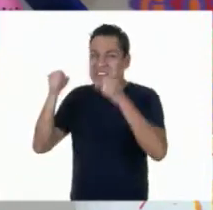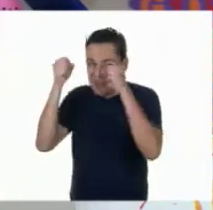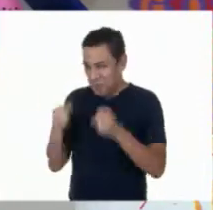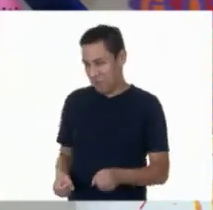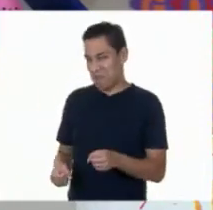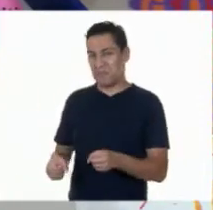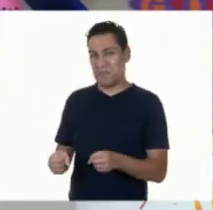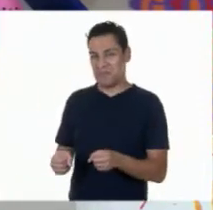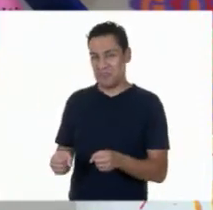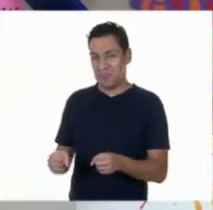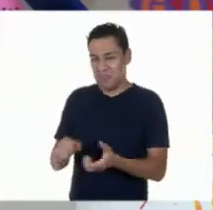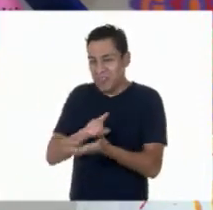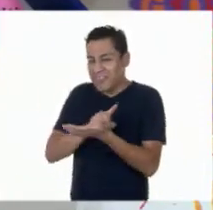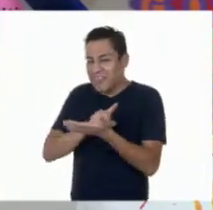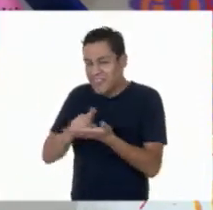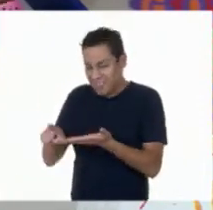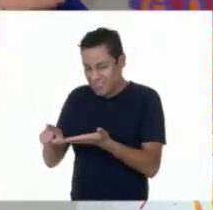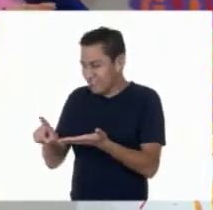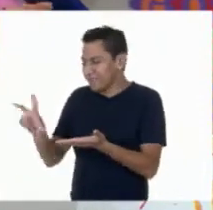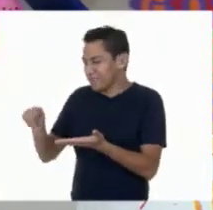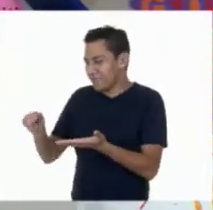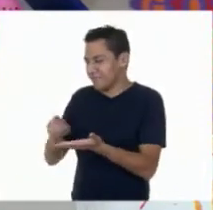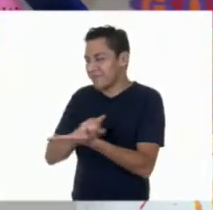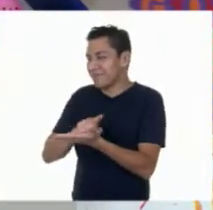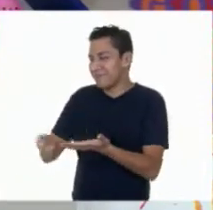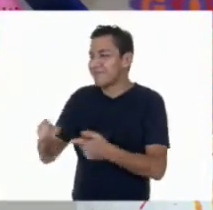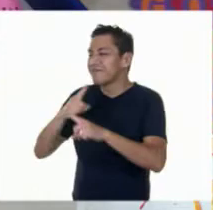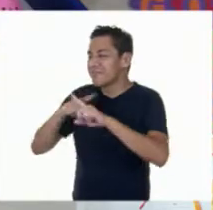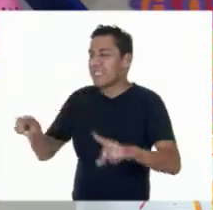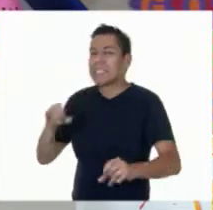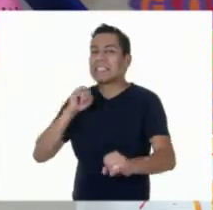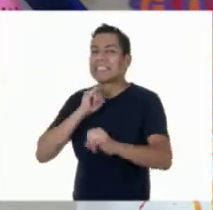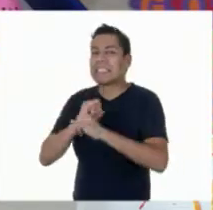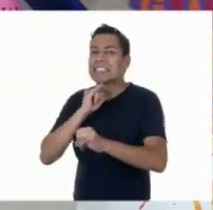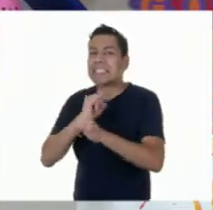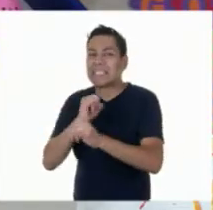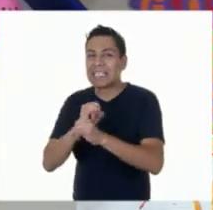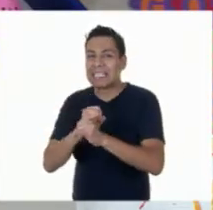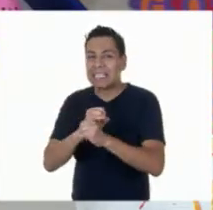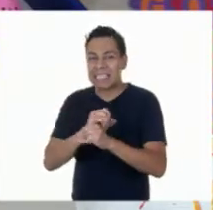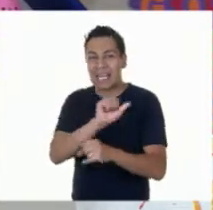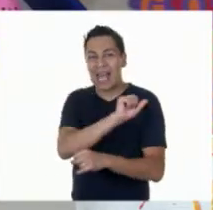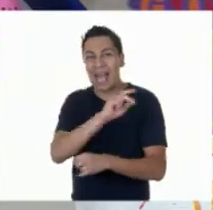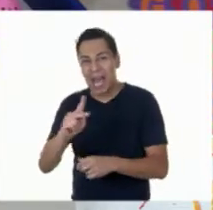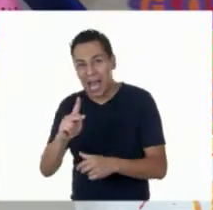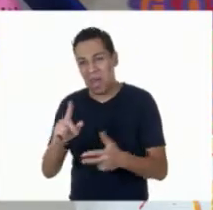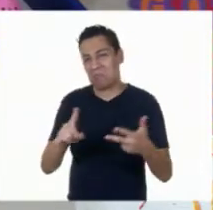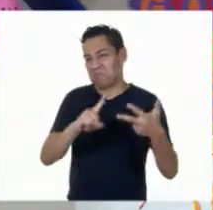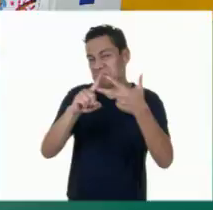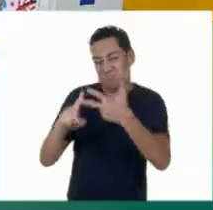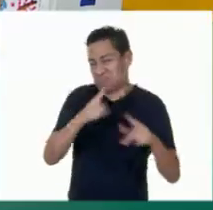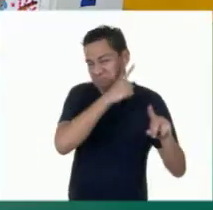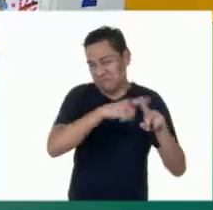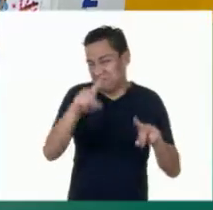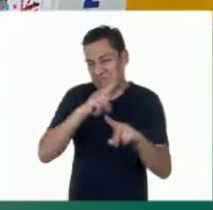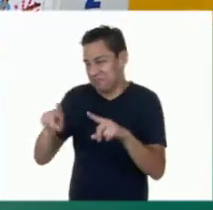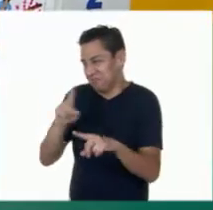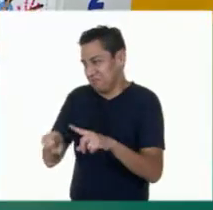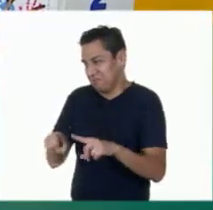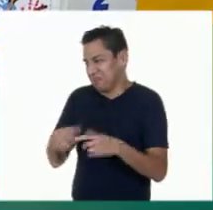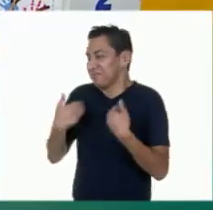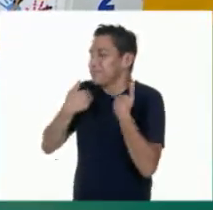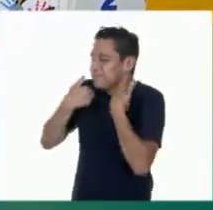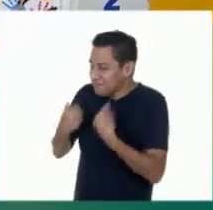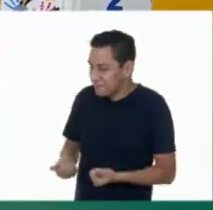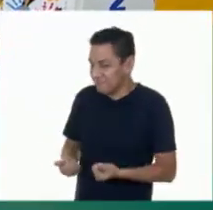dirección para que te conectaras por internet y asistieras a la reunión. Te estuvimos esperando, Gloria. Te